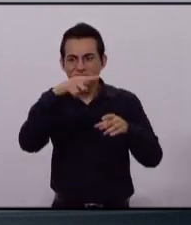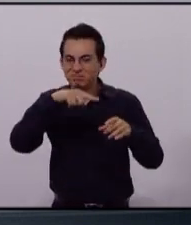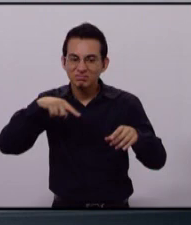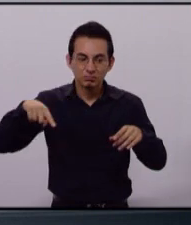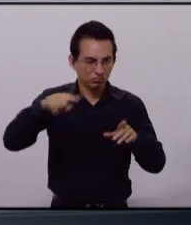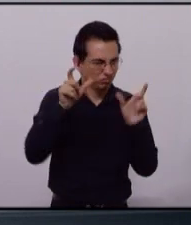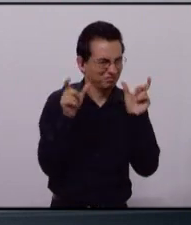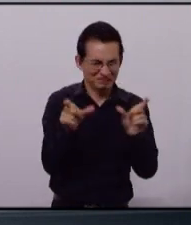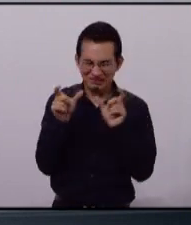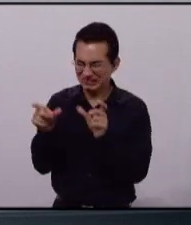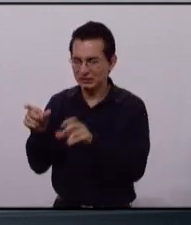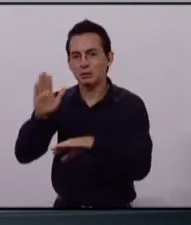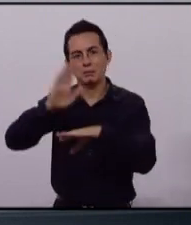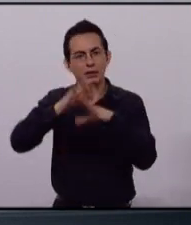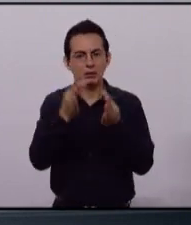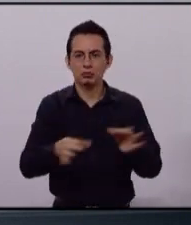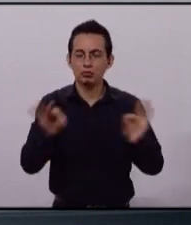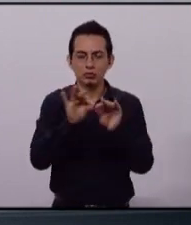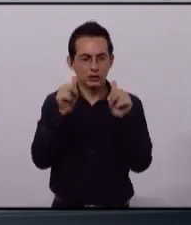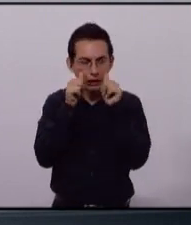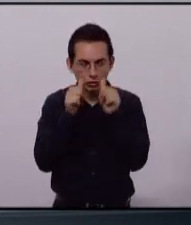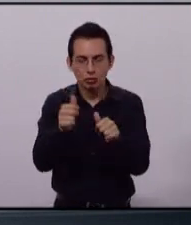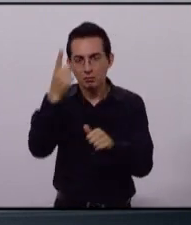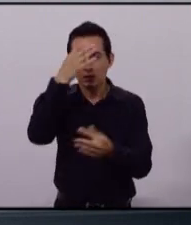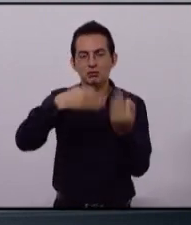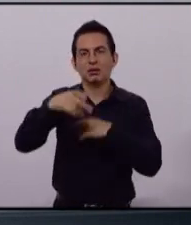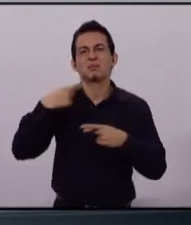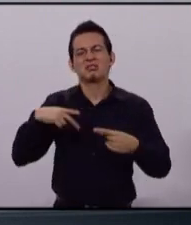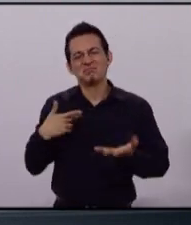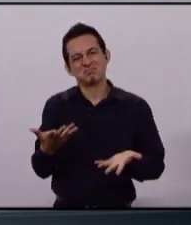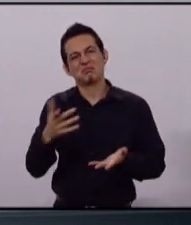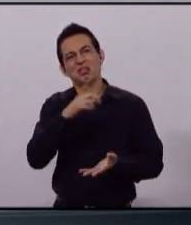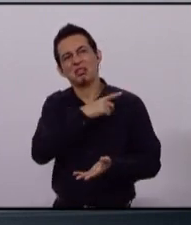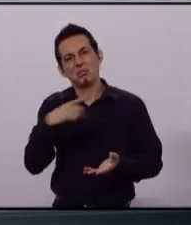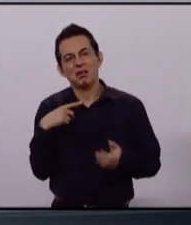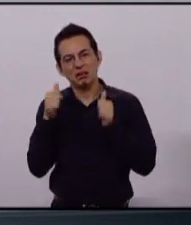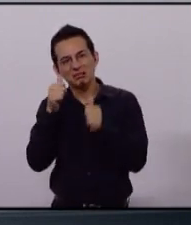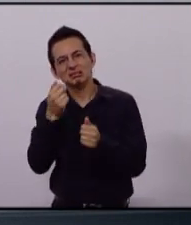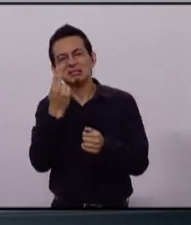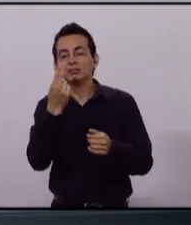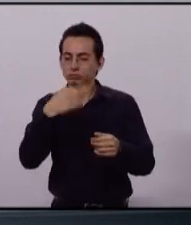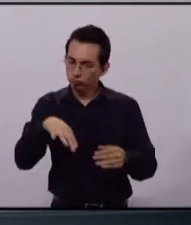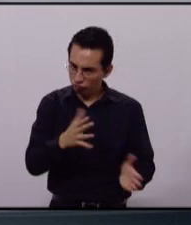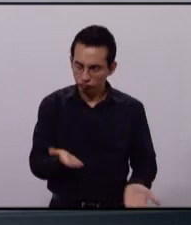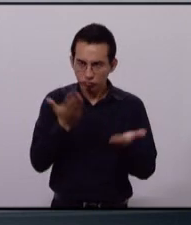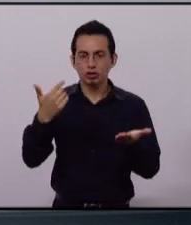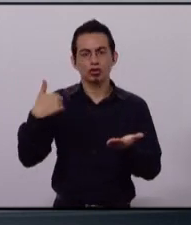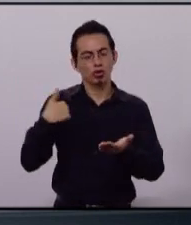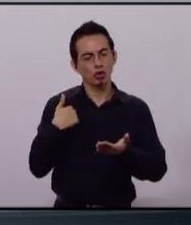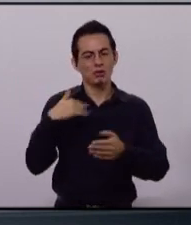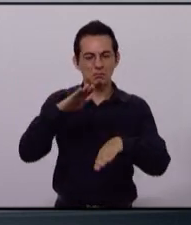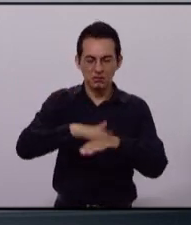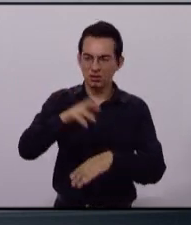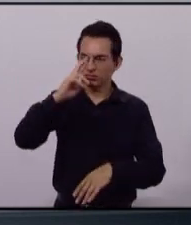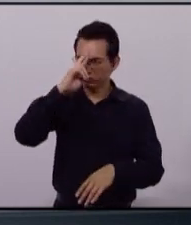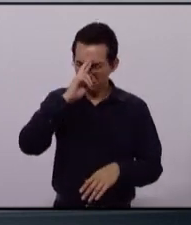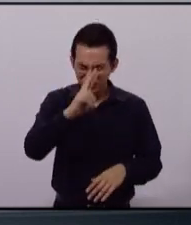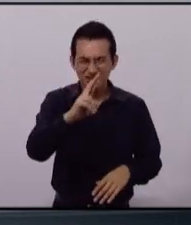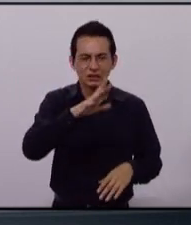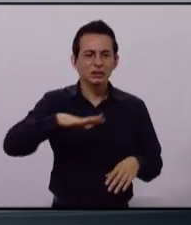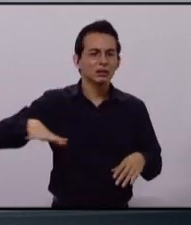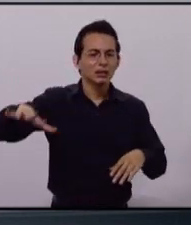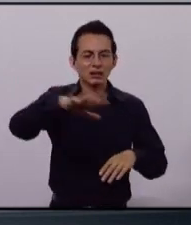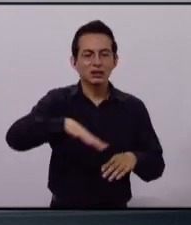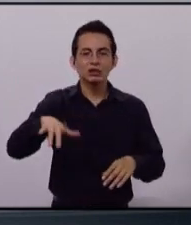además fortalecer la unidad de atención a víctimas. Aportaré y respetaré el Consejo